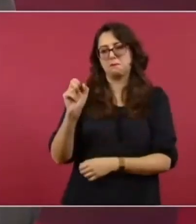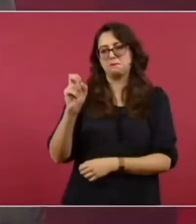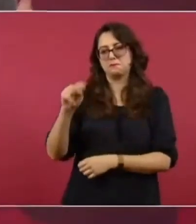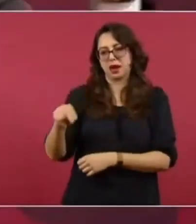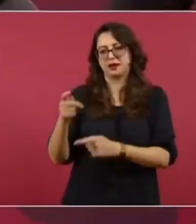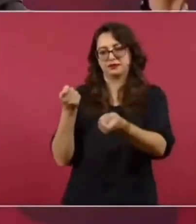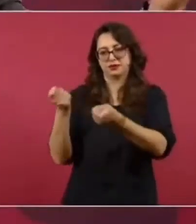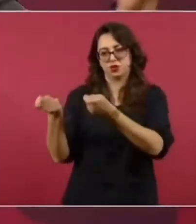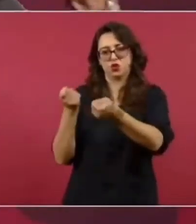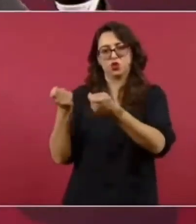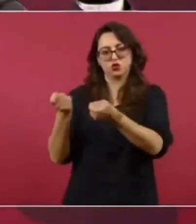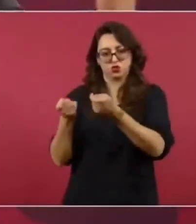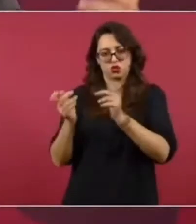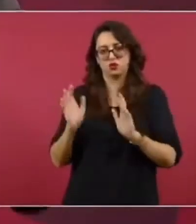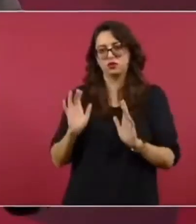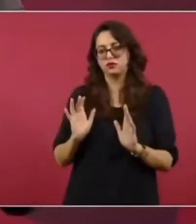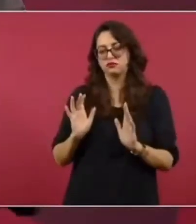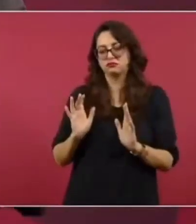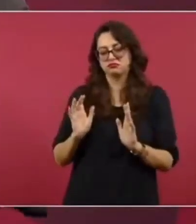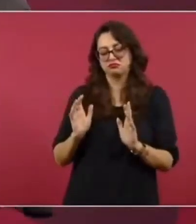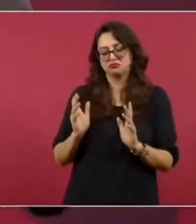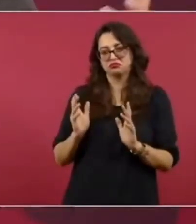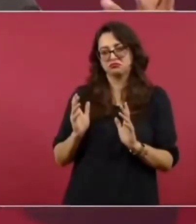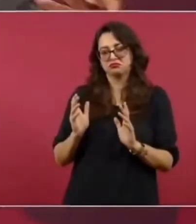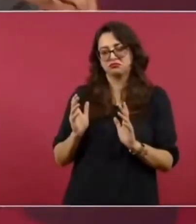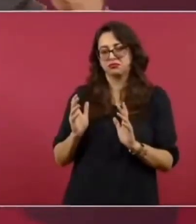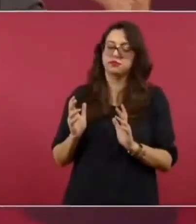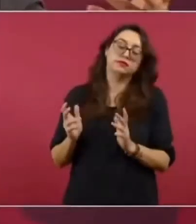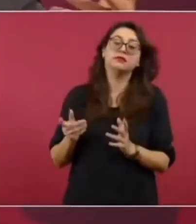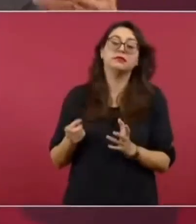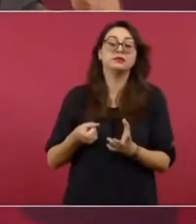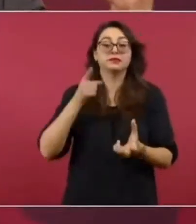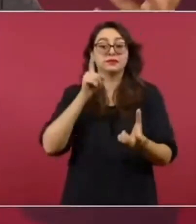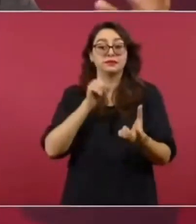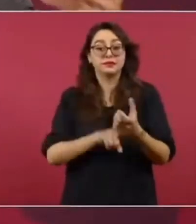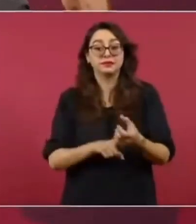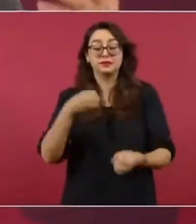entonces empezaron a llenar juzgados